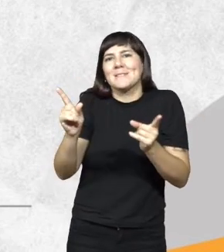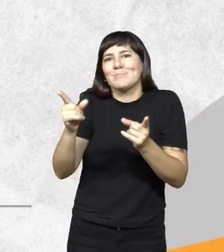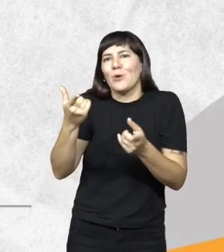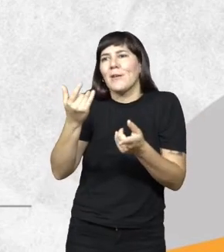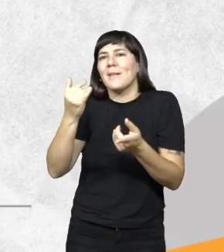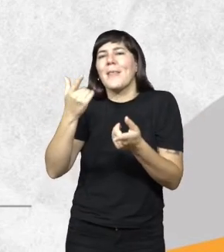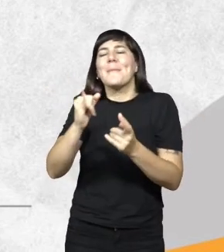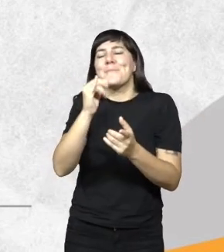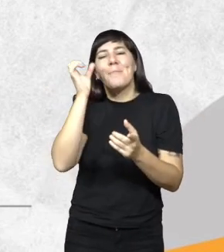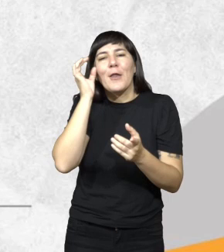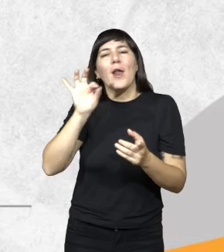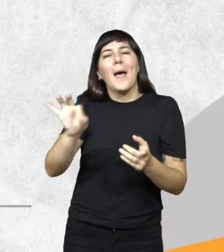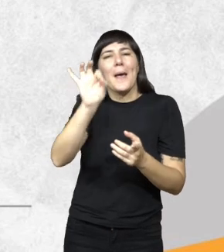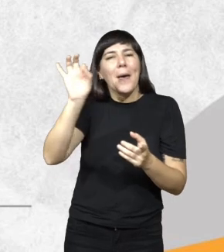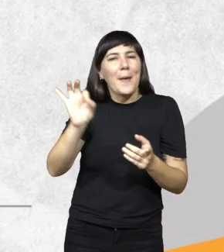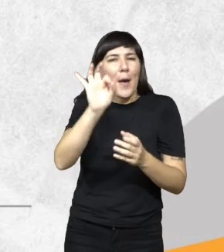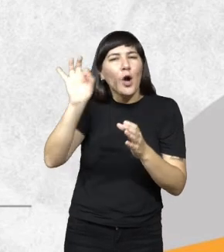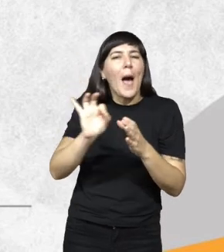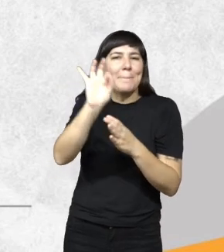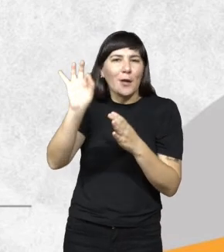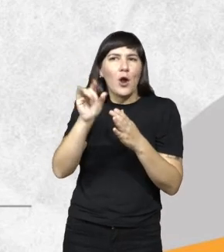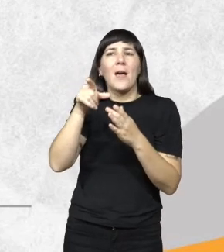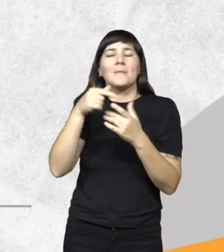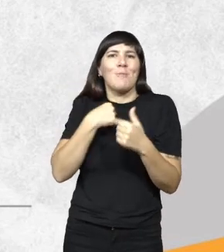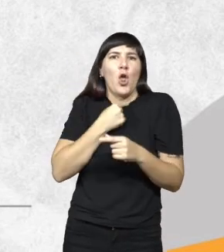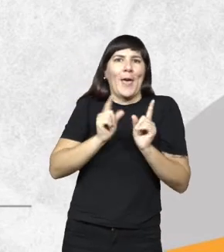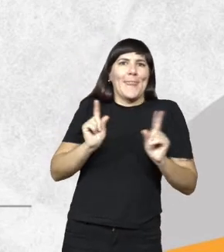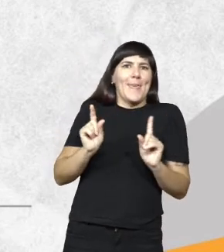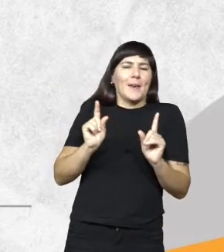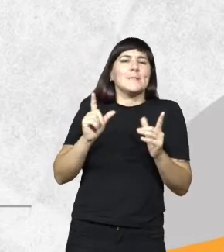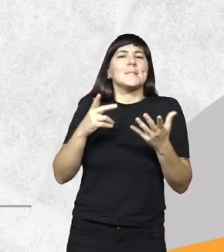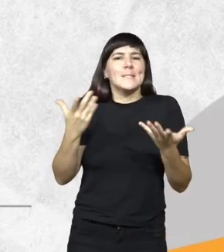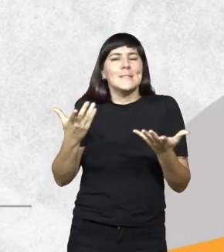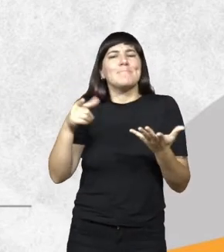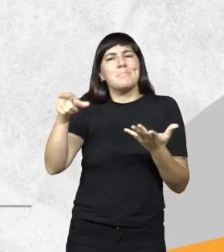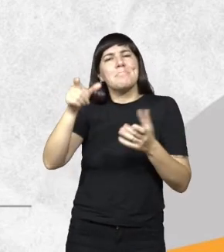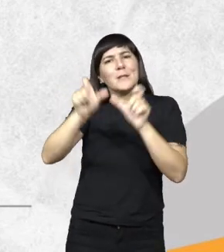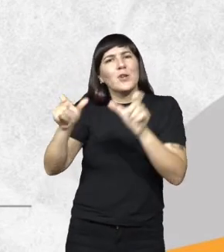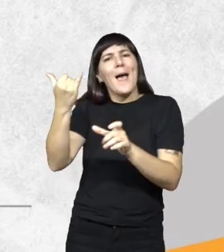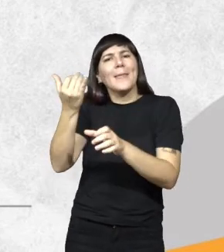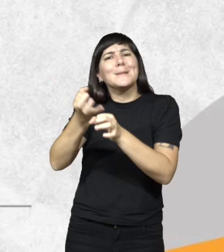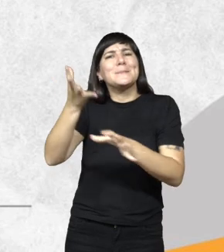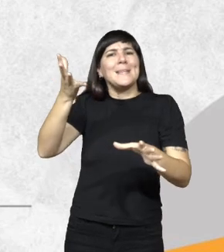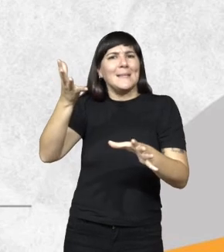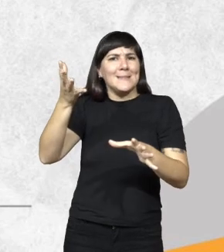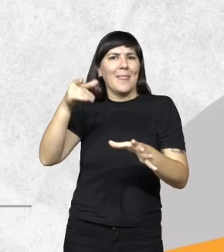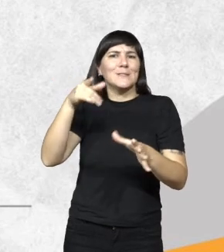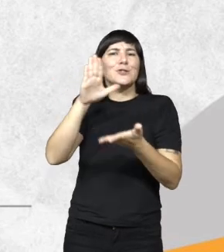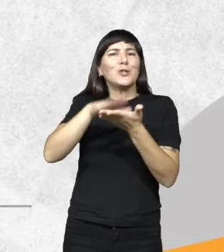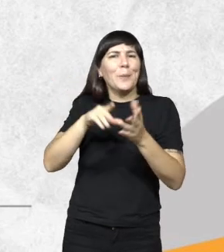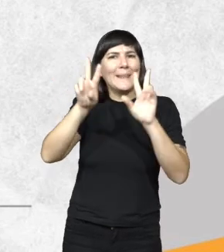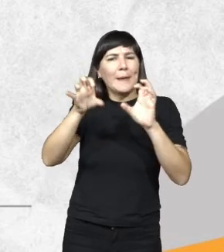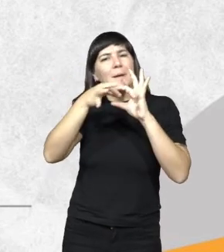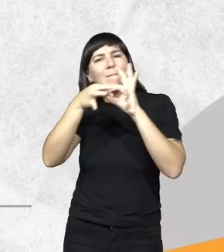colmenas bueno dentro del equipo de rescate también nosotros tenemos personas especializadas que tienen que ver con la extracción